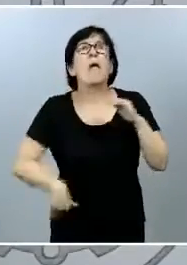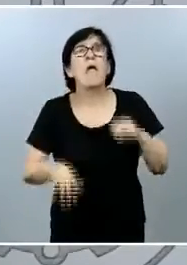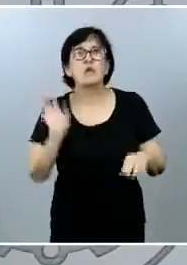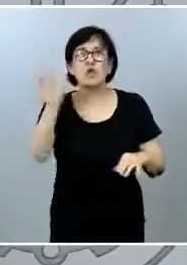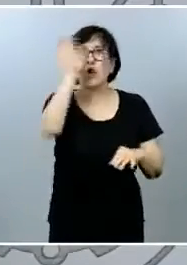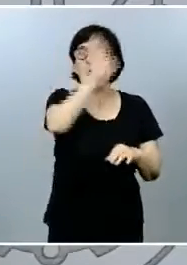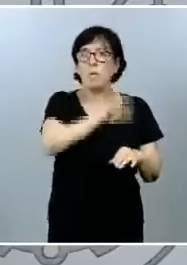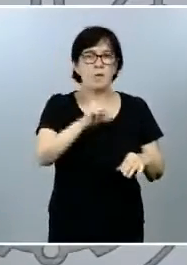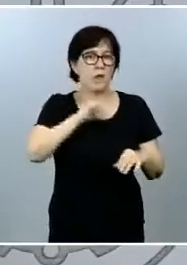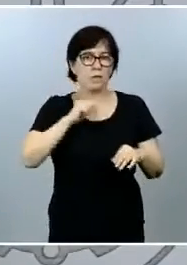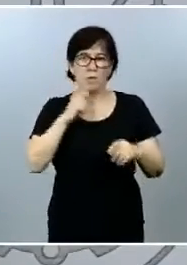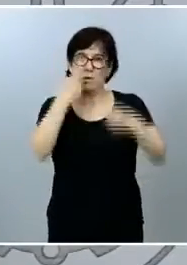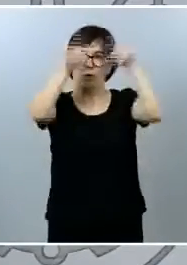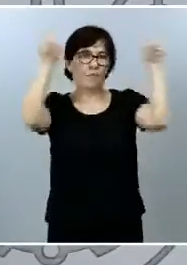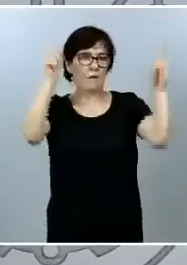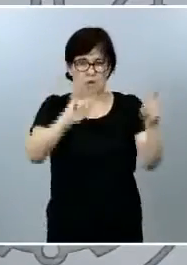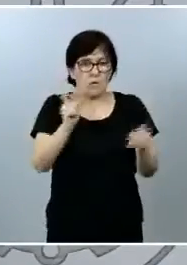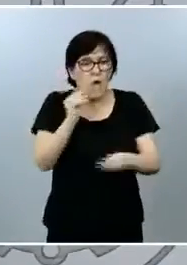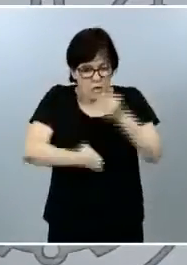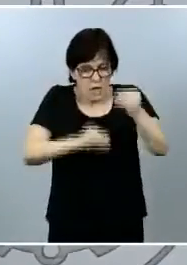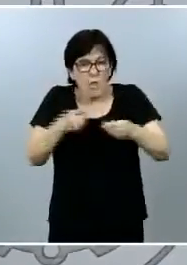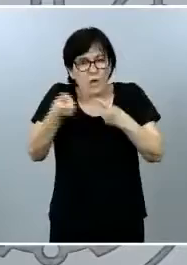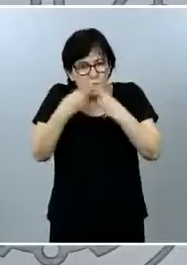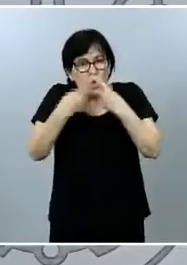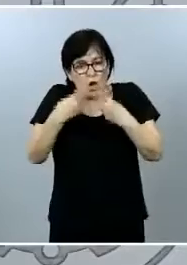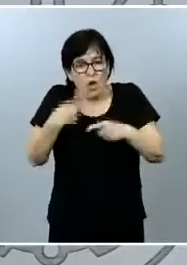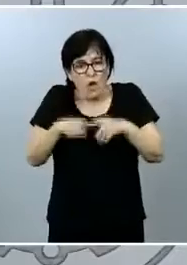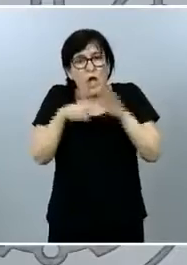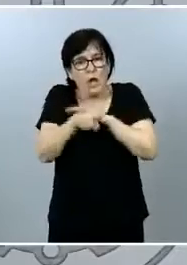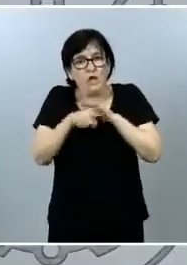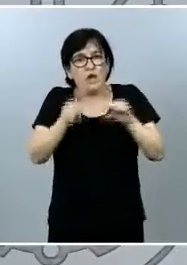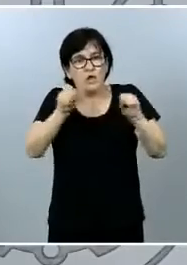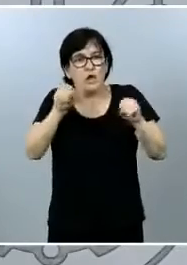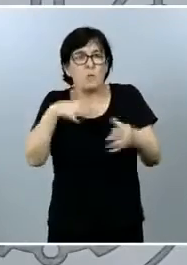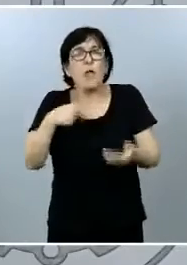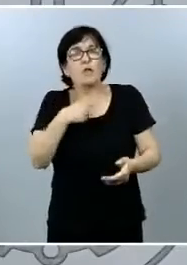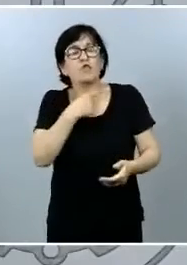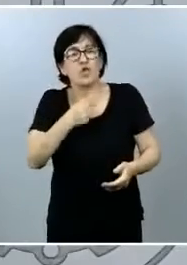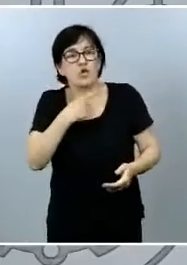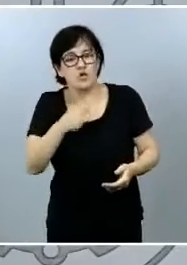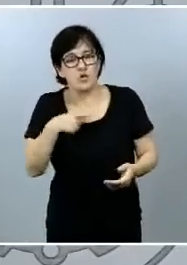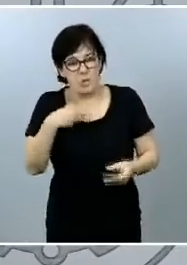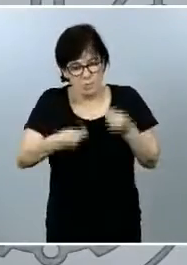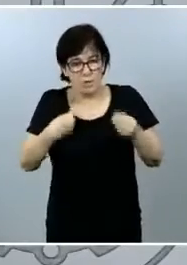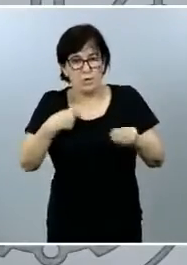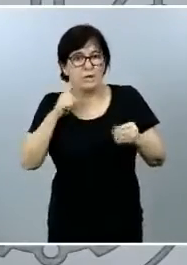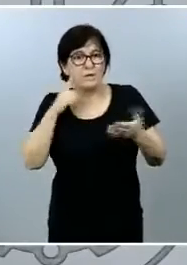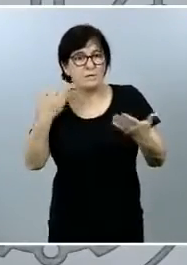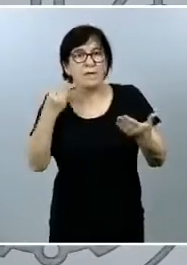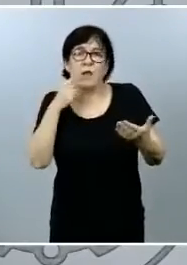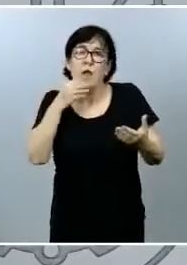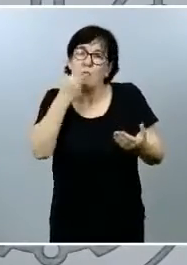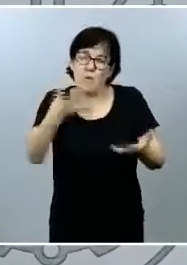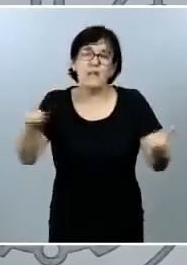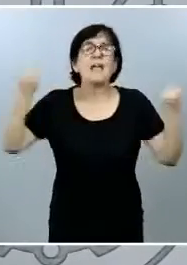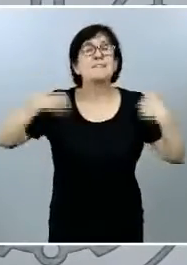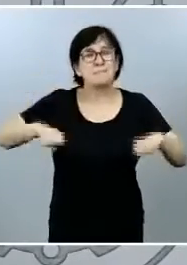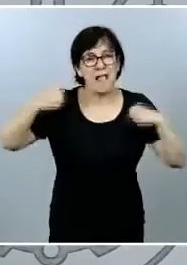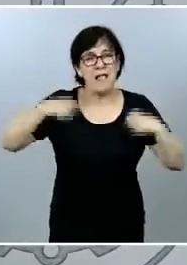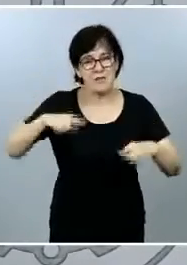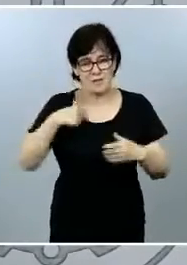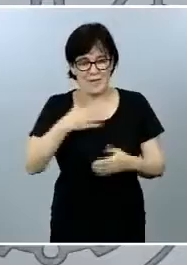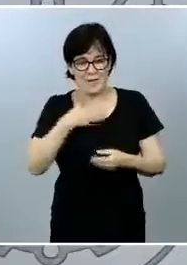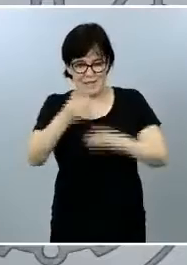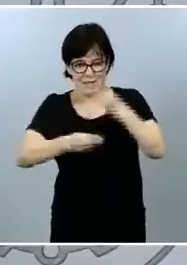autónomas que están haciendo también gestión en estas partes pero nos gusta poner de manifiesto las buenas prácticas que detectamos